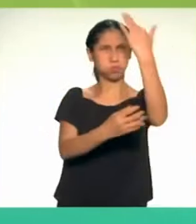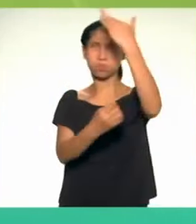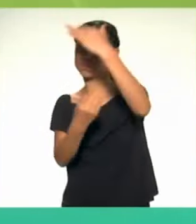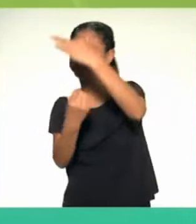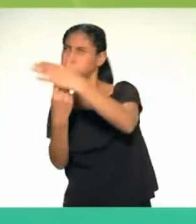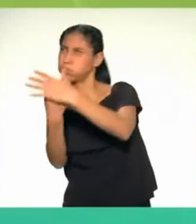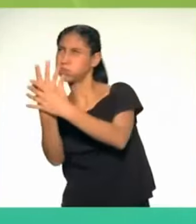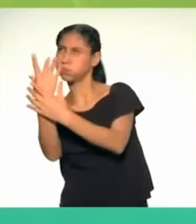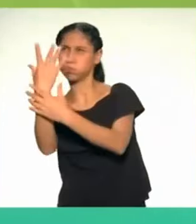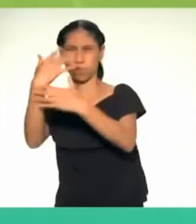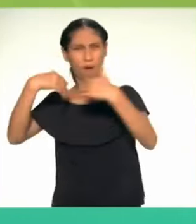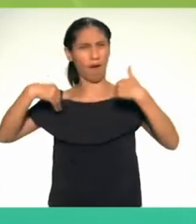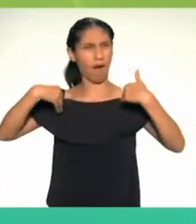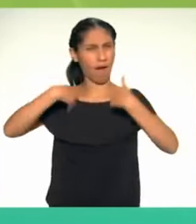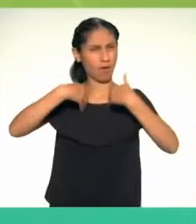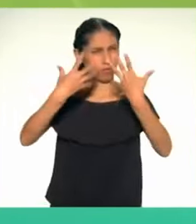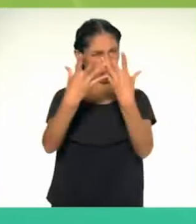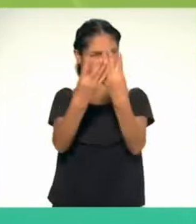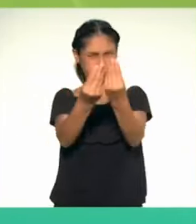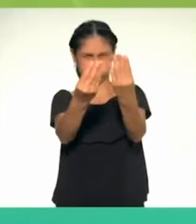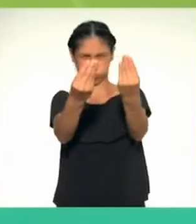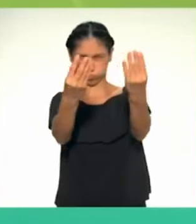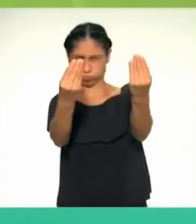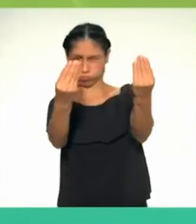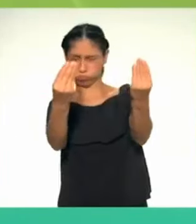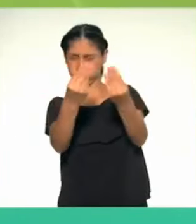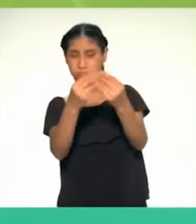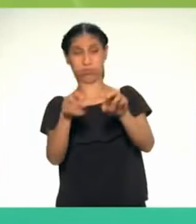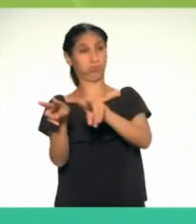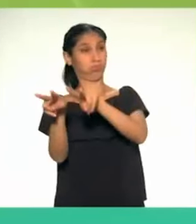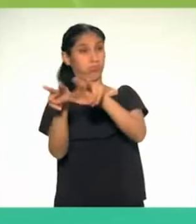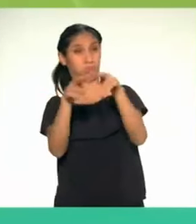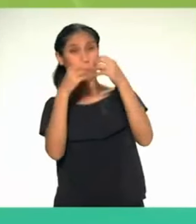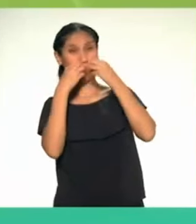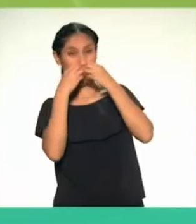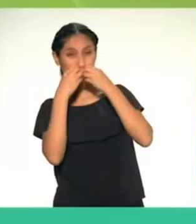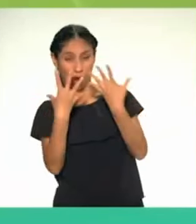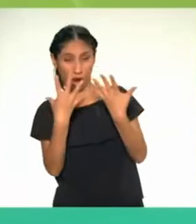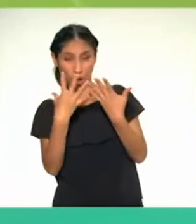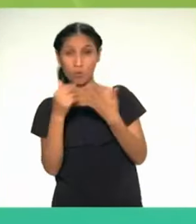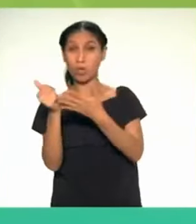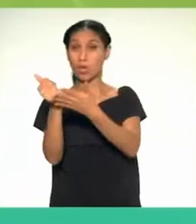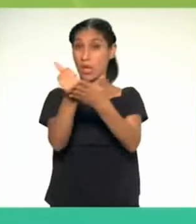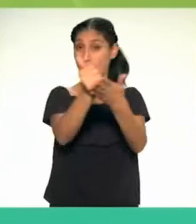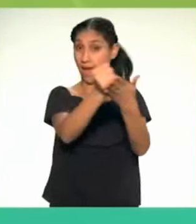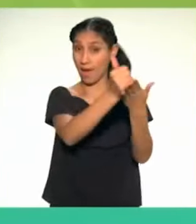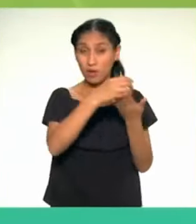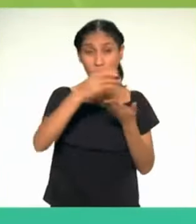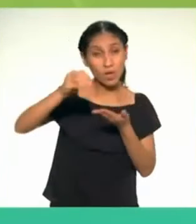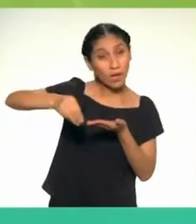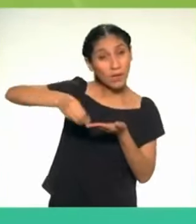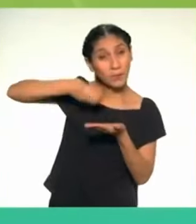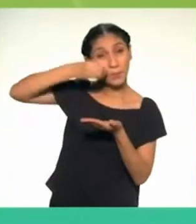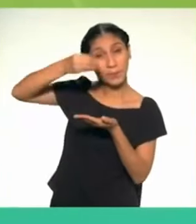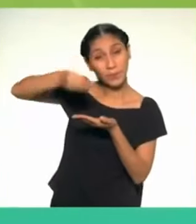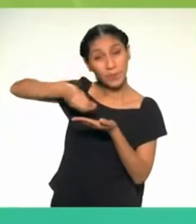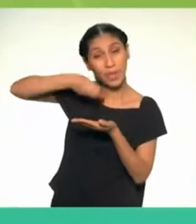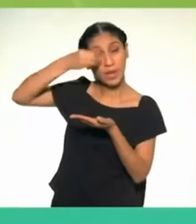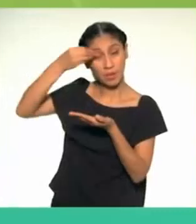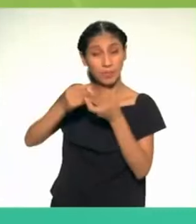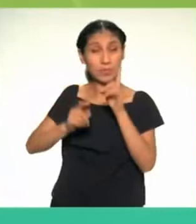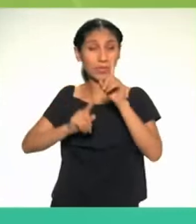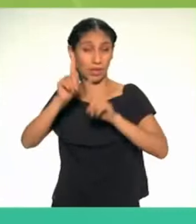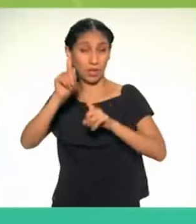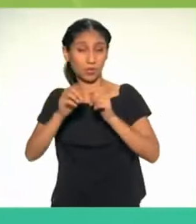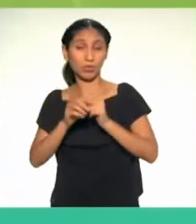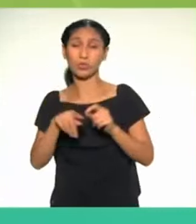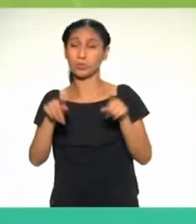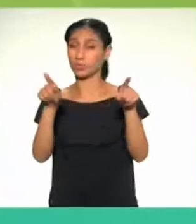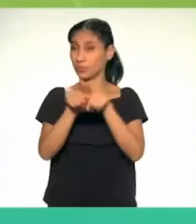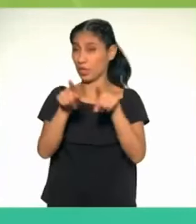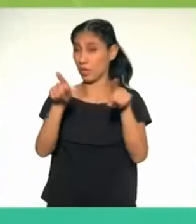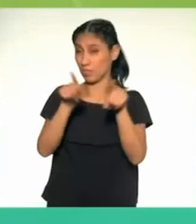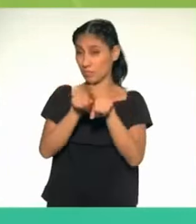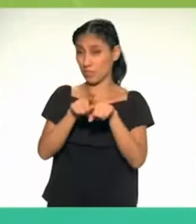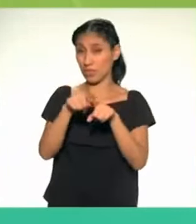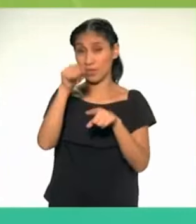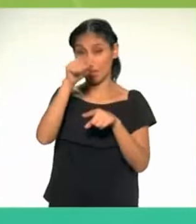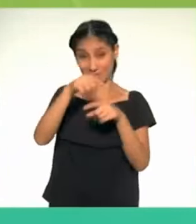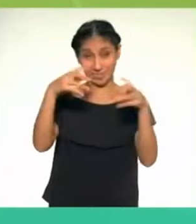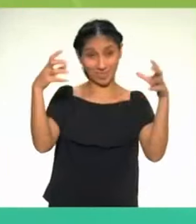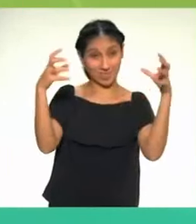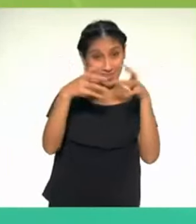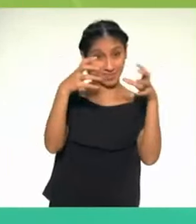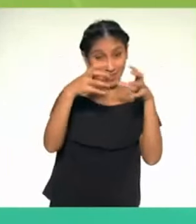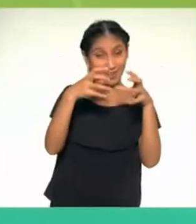incluyendo algunas de importancia global para la alimentación. Esta riqueza genética está asociada con la riqueza